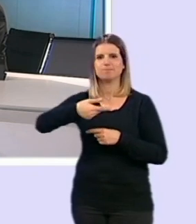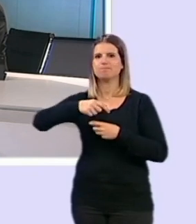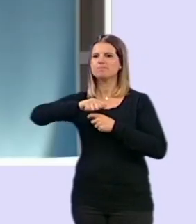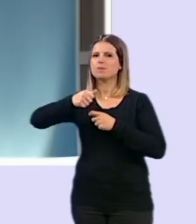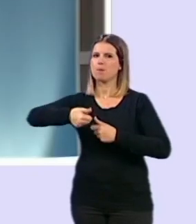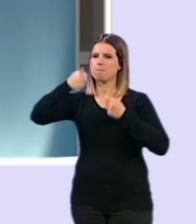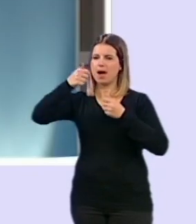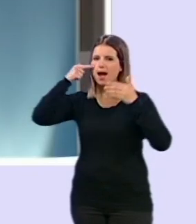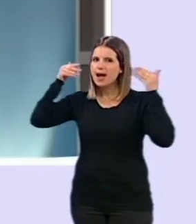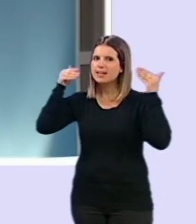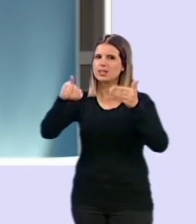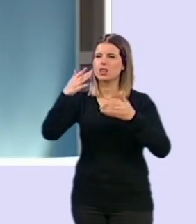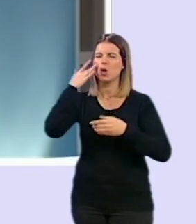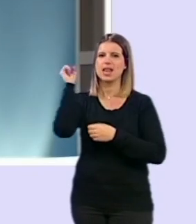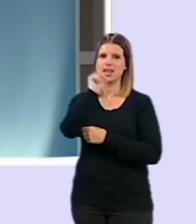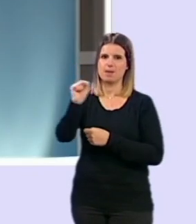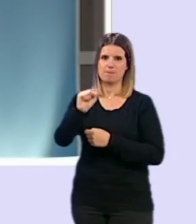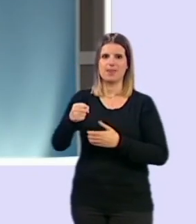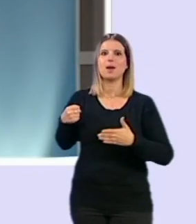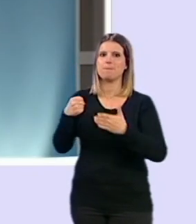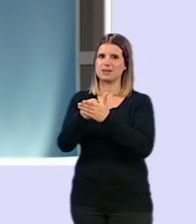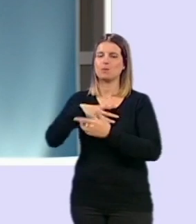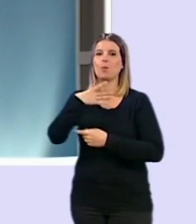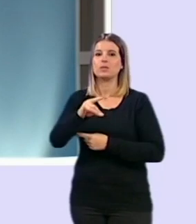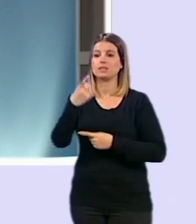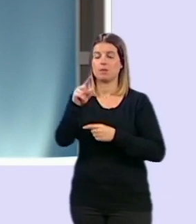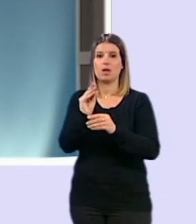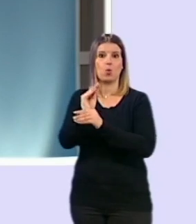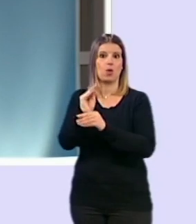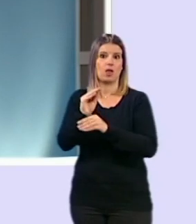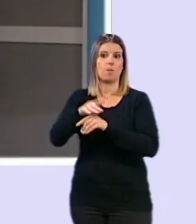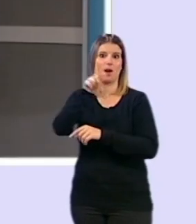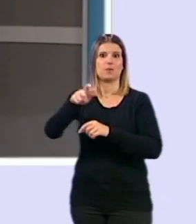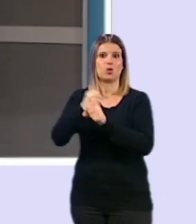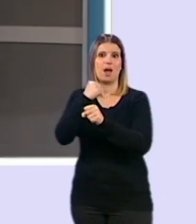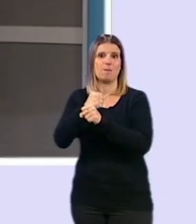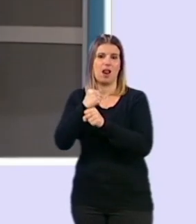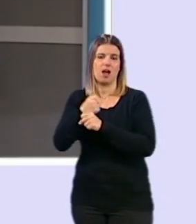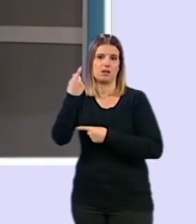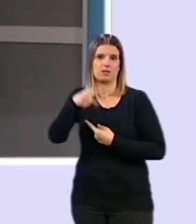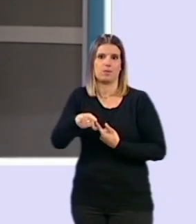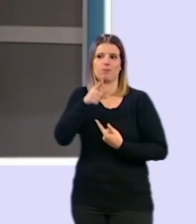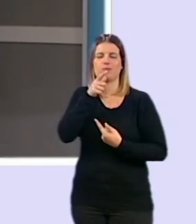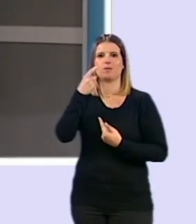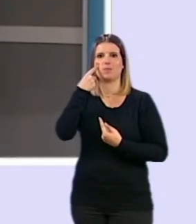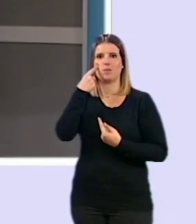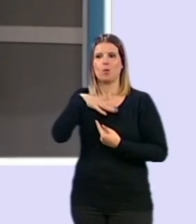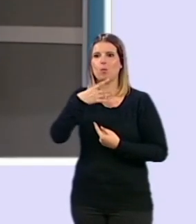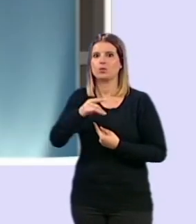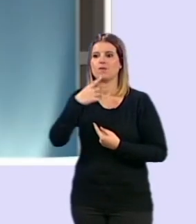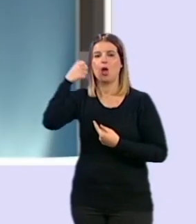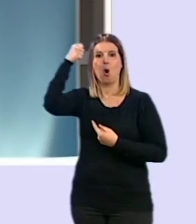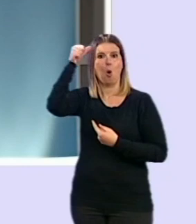esa limpieza lo máximo posible. Y también con cuidado para los empleados, como nos contabas, si es posible que no esté ese